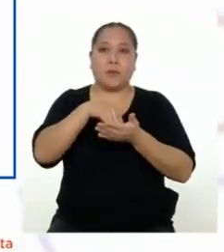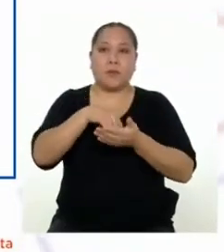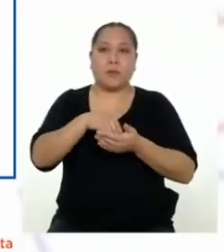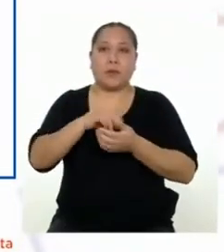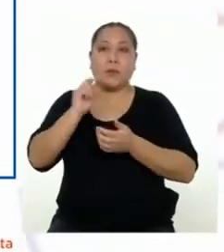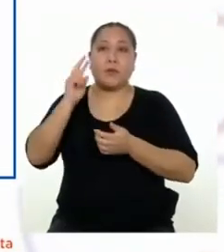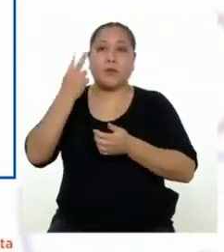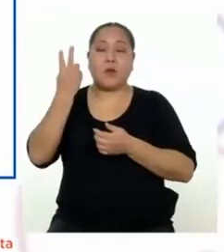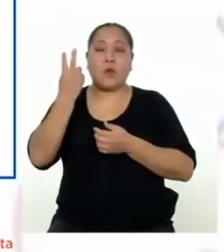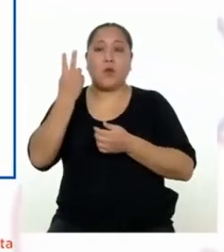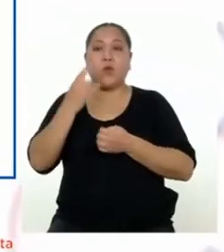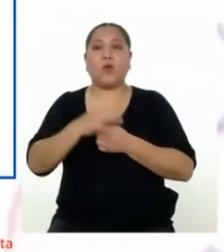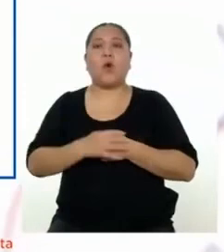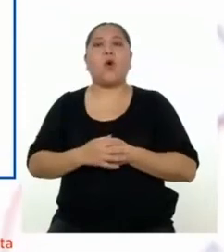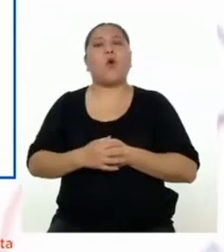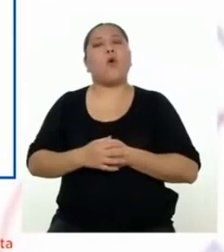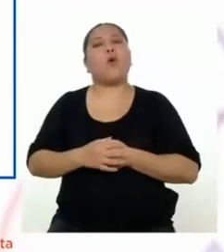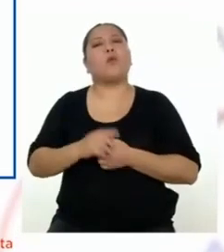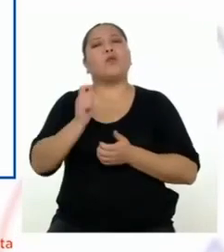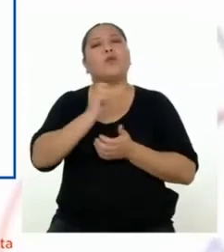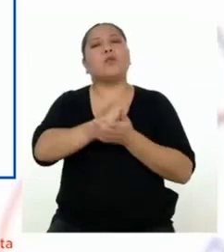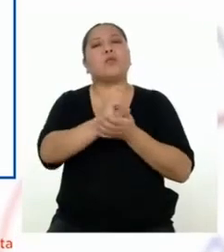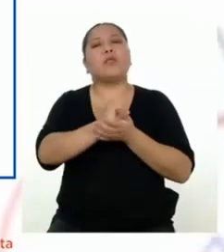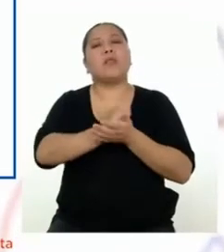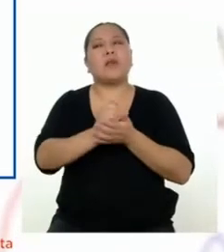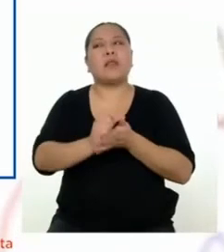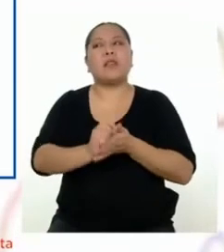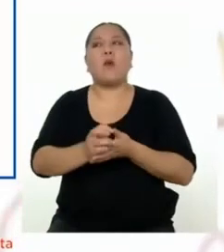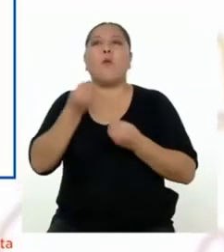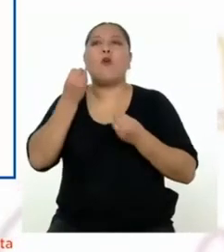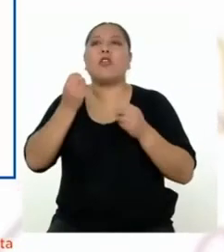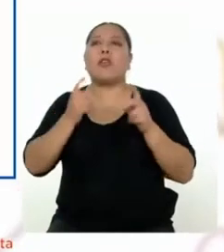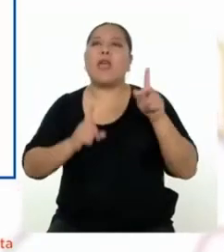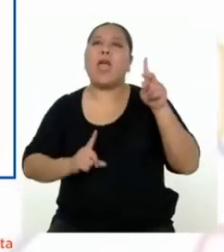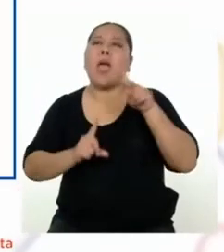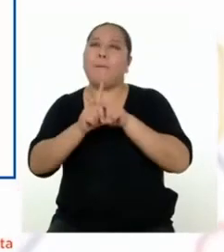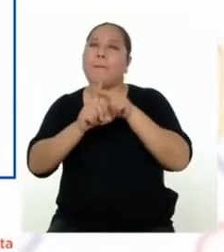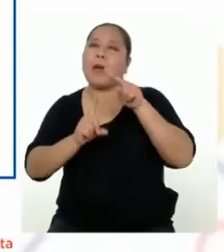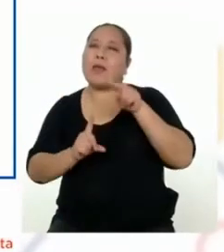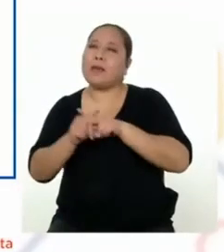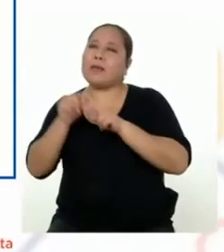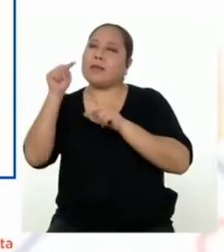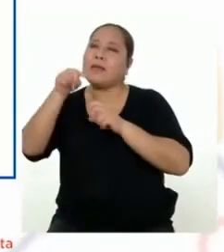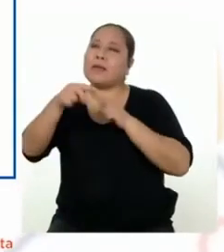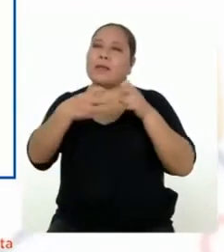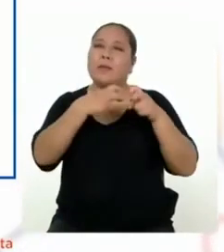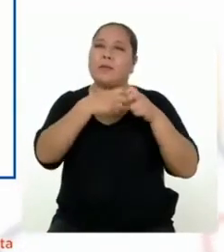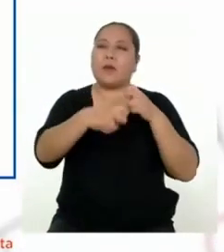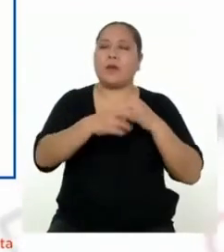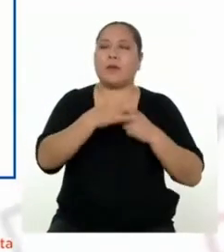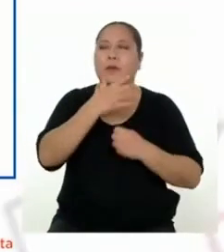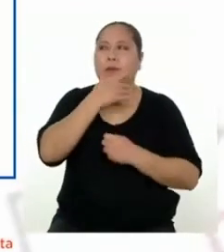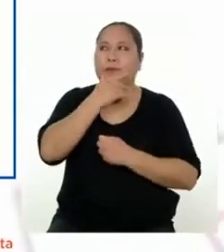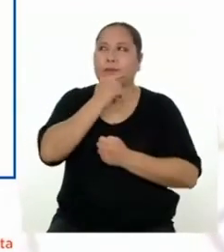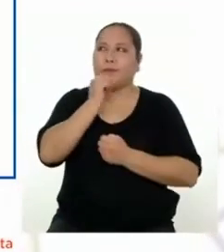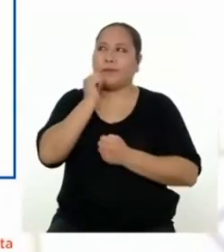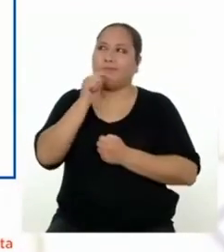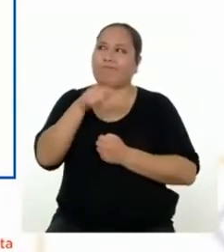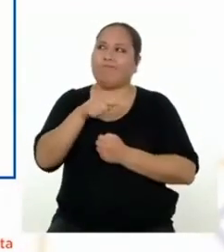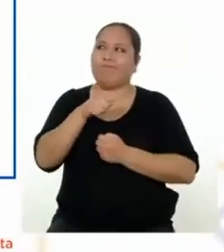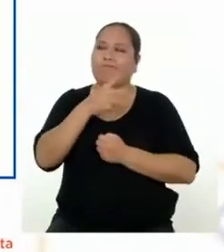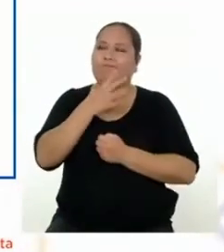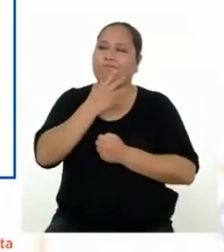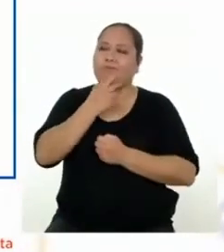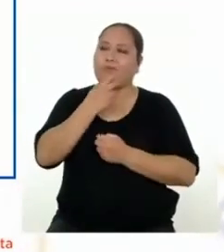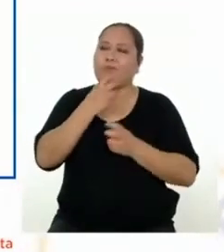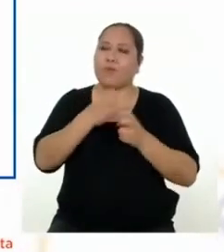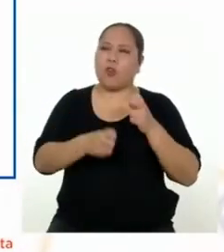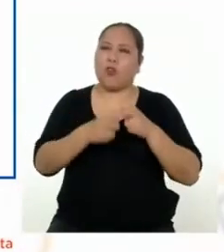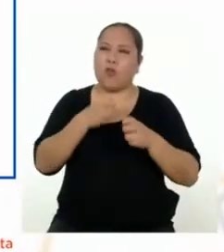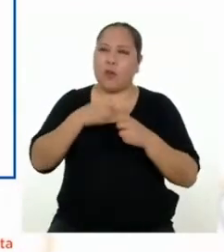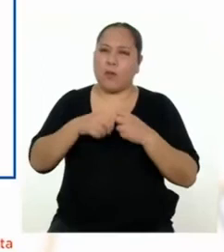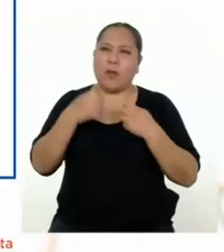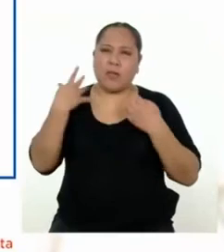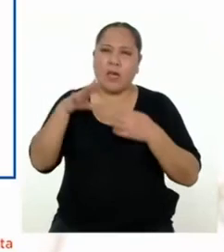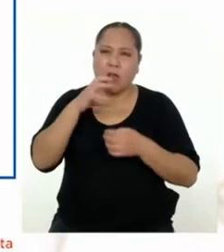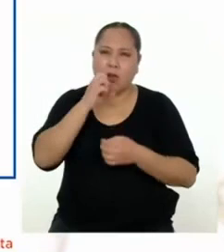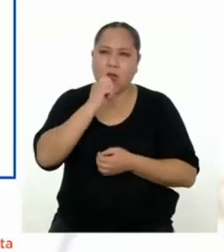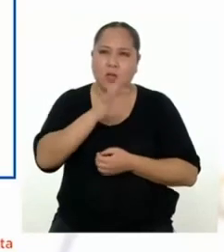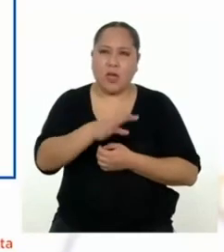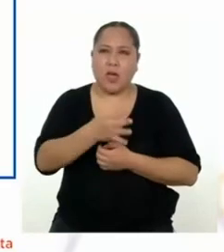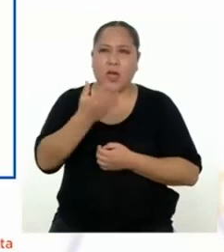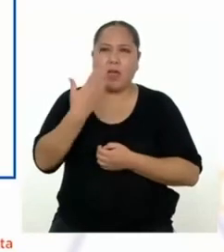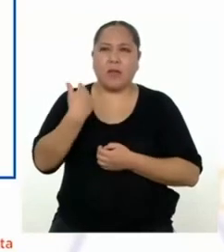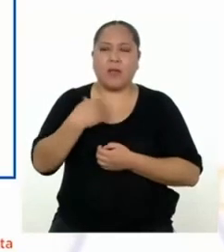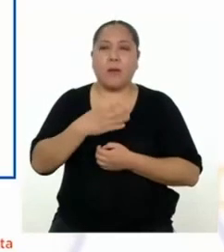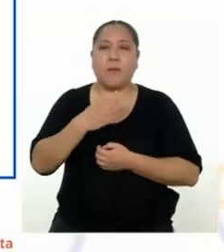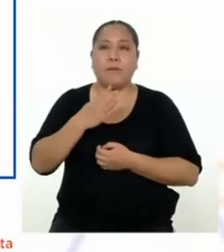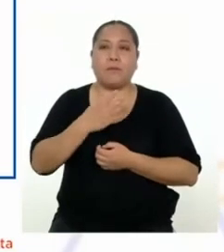El segundo paso es que escribas todas las causas que la originan. A ver, lo de la situación problemática ya lo mencioné